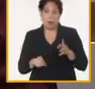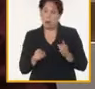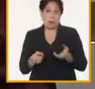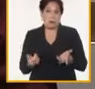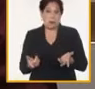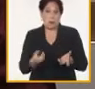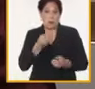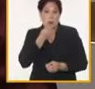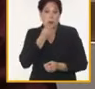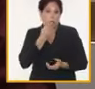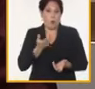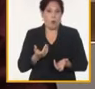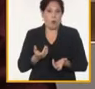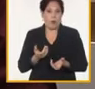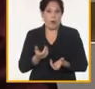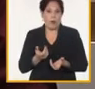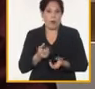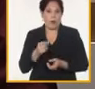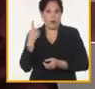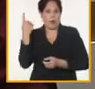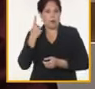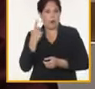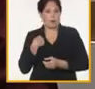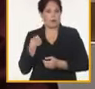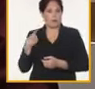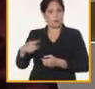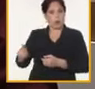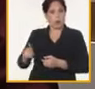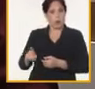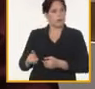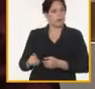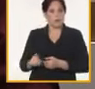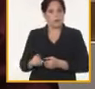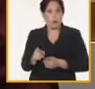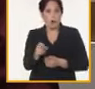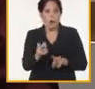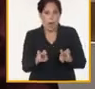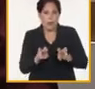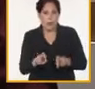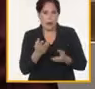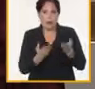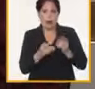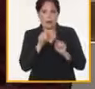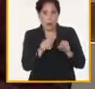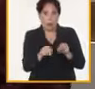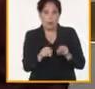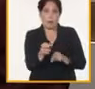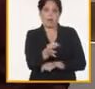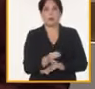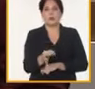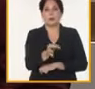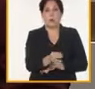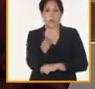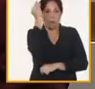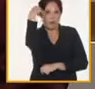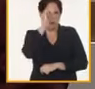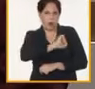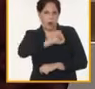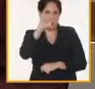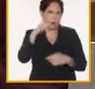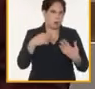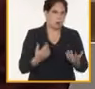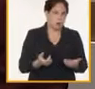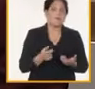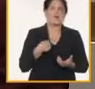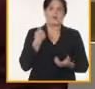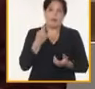mandárselo desde el balance nacional debiera ser un balance local que se puede lograr entonces yo creo que ahí nosotros tendremos